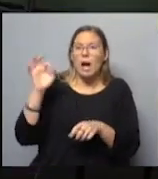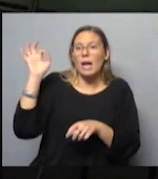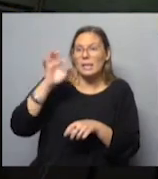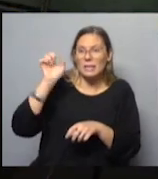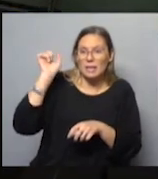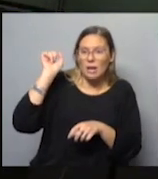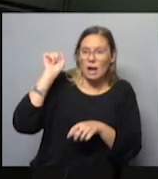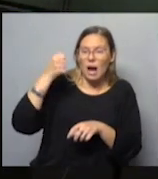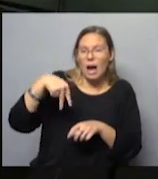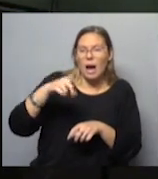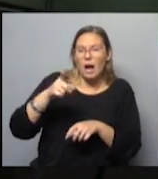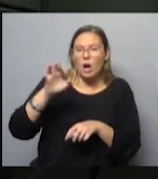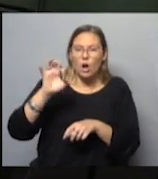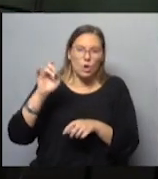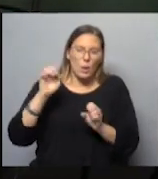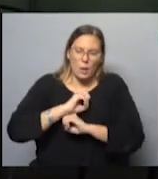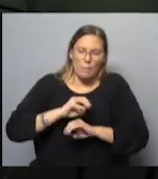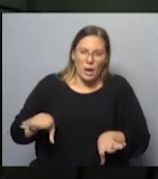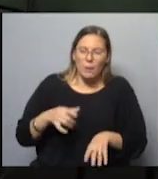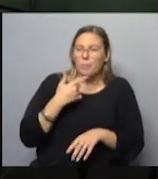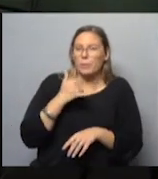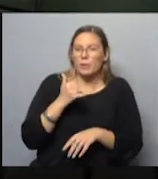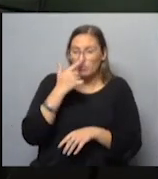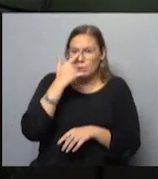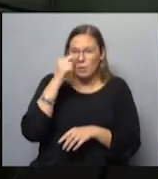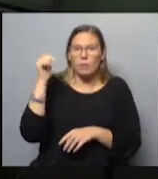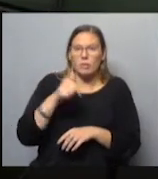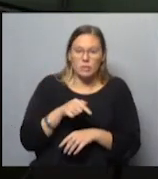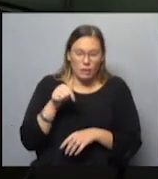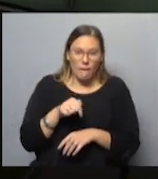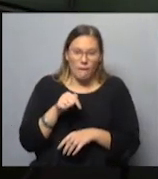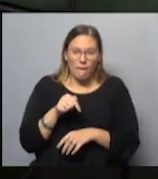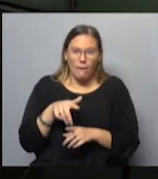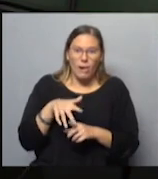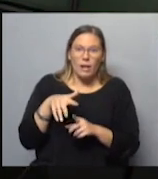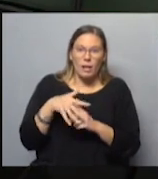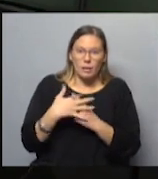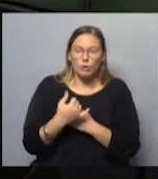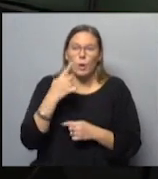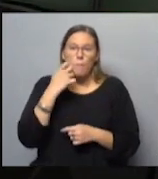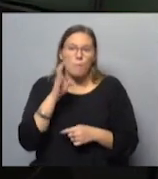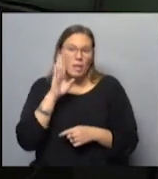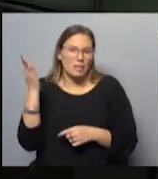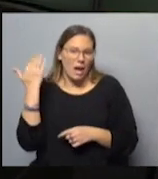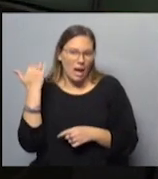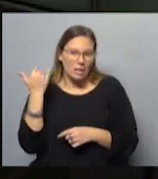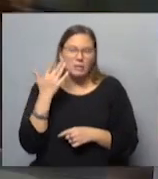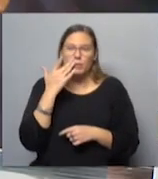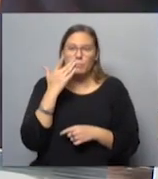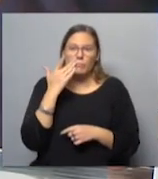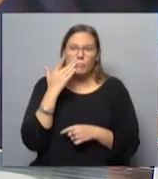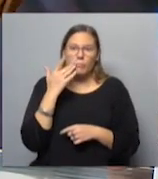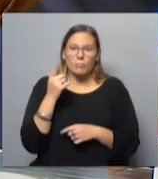claro. Estaban mal vistos, ¿no? Sí, sí, sí. Yo qué sé, porque seguramente viniste acá al entorno donde estaban tus padres, o no sé qué,